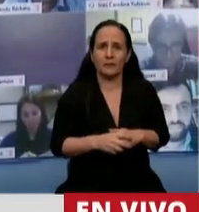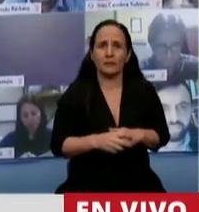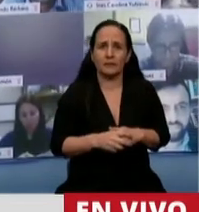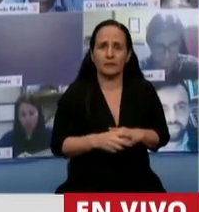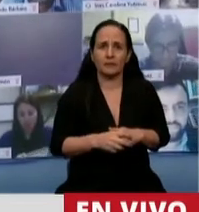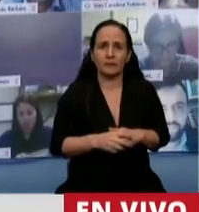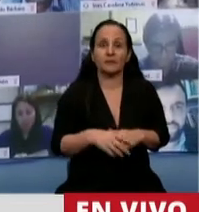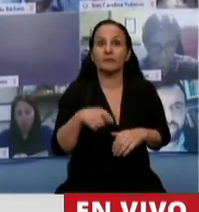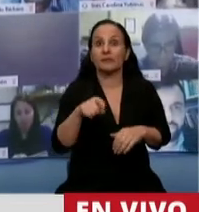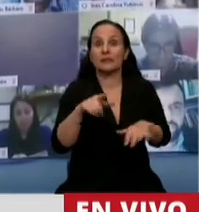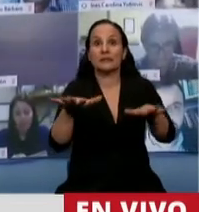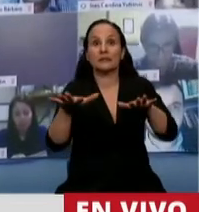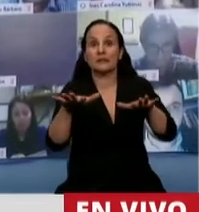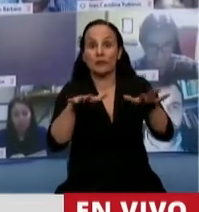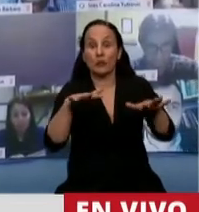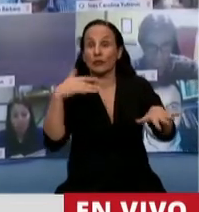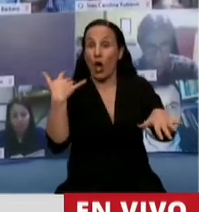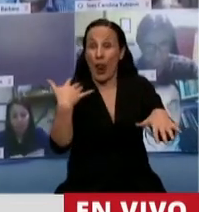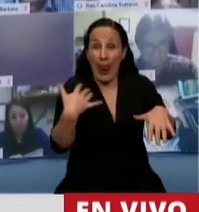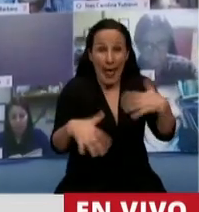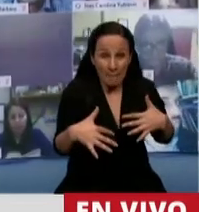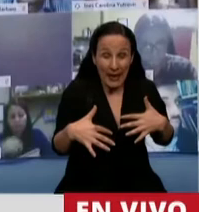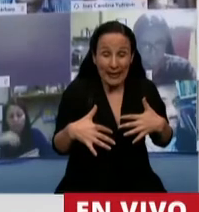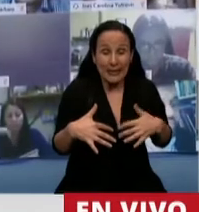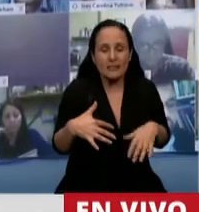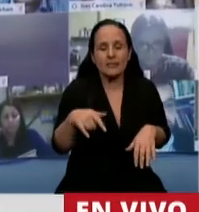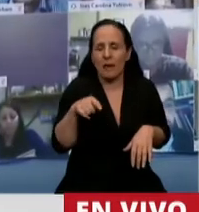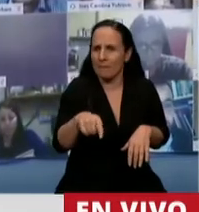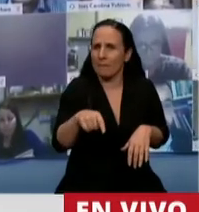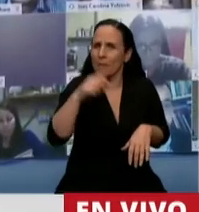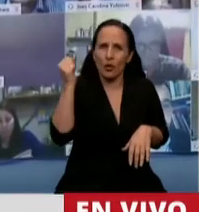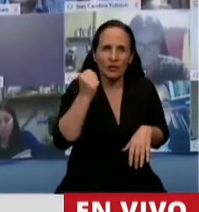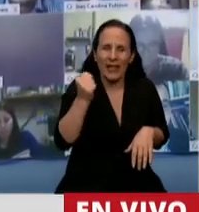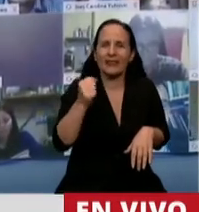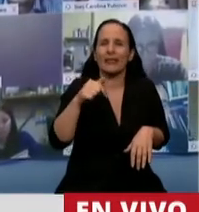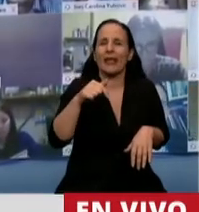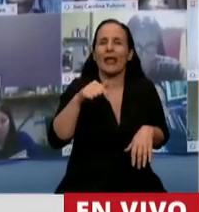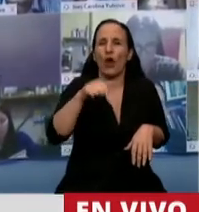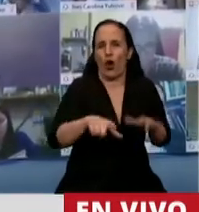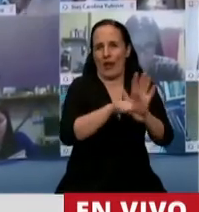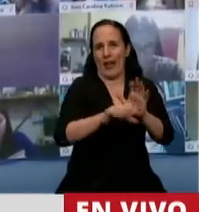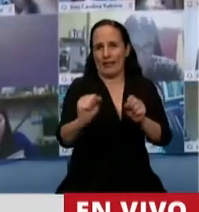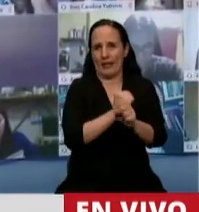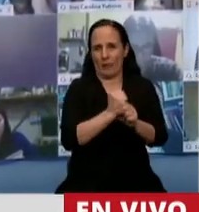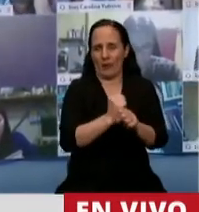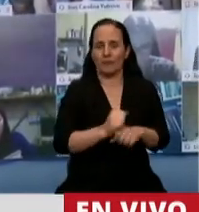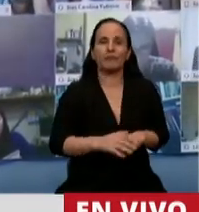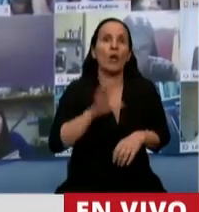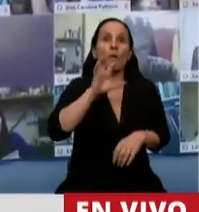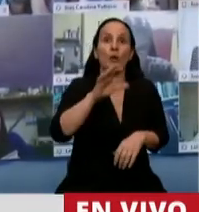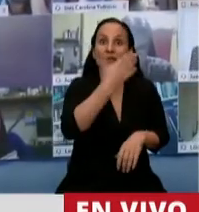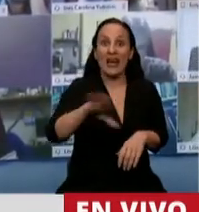característica de la emergencia es que hoy realmente podamos darle su aprobación. En Río Negro la